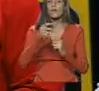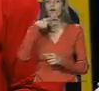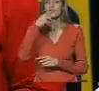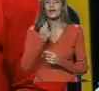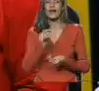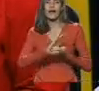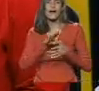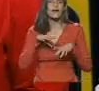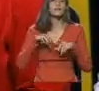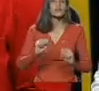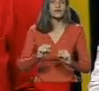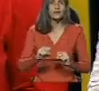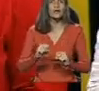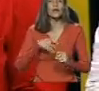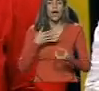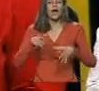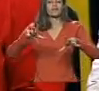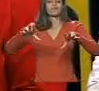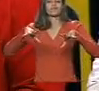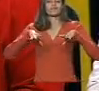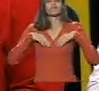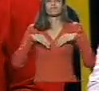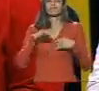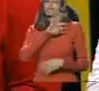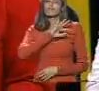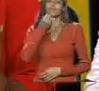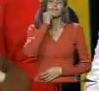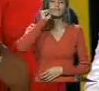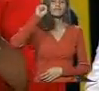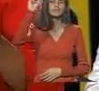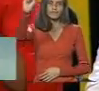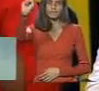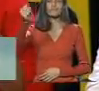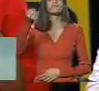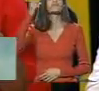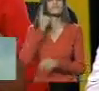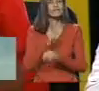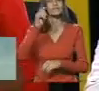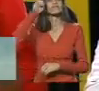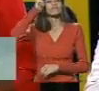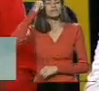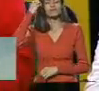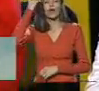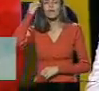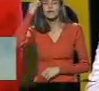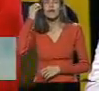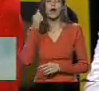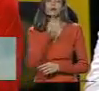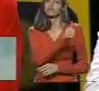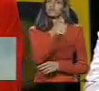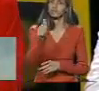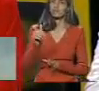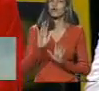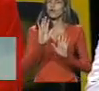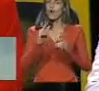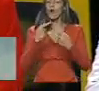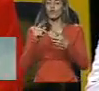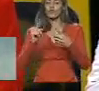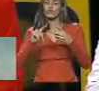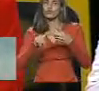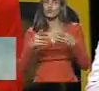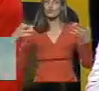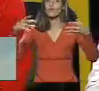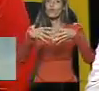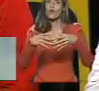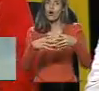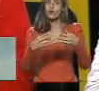capitalista para asumir la militancia socialista. Eso tiene que ver con la reflexión individual. La segunda, con la reflexión colectiva, el partido.